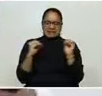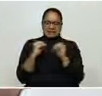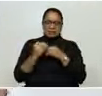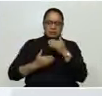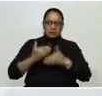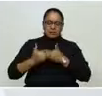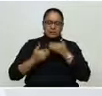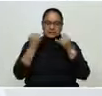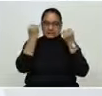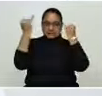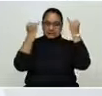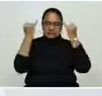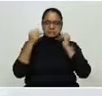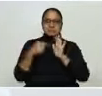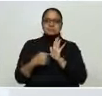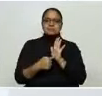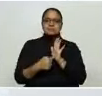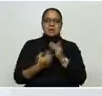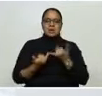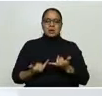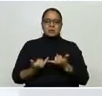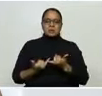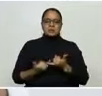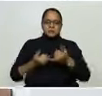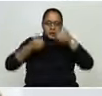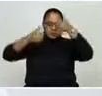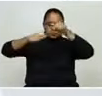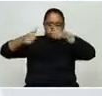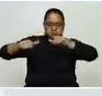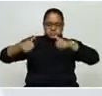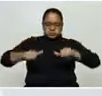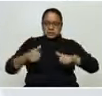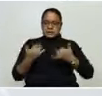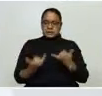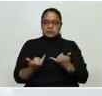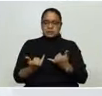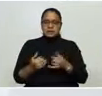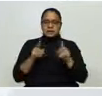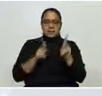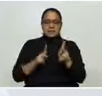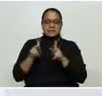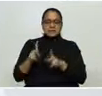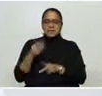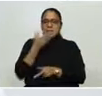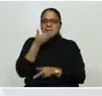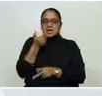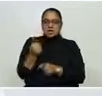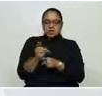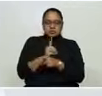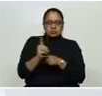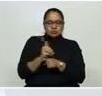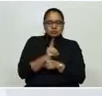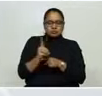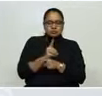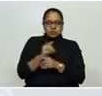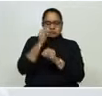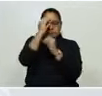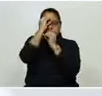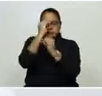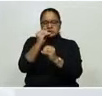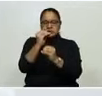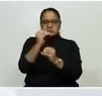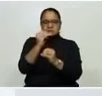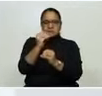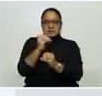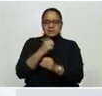se están construyendo en el camino. El pueblo que mejor va a gerenciar esto va a ser el pueblo más disciplinado, el pueblo que más